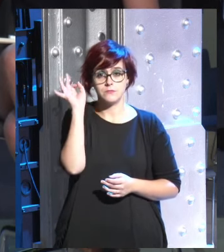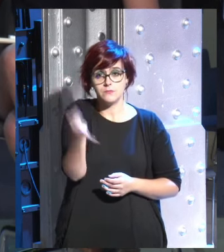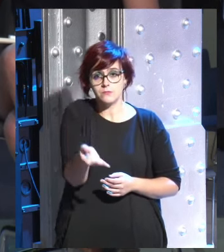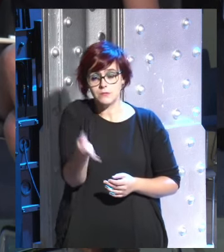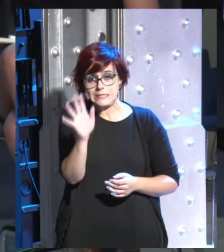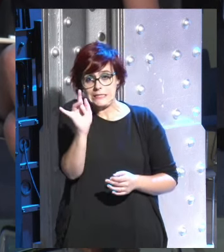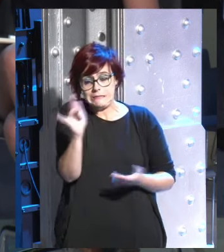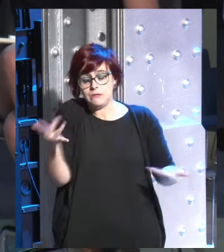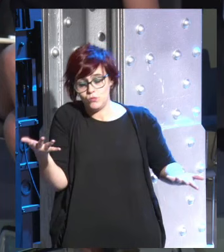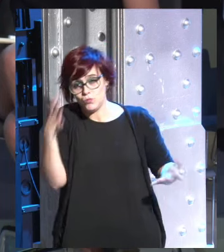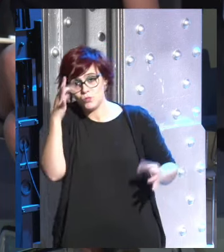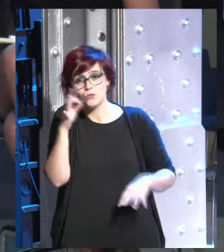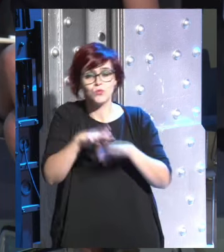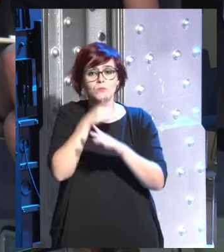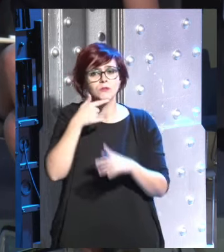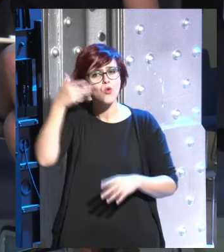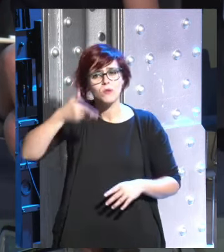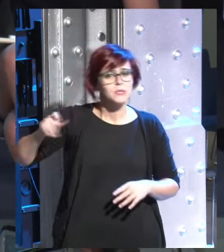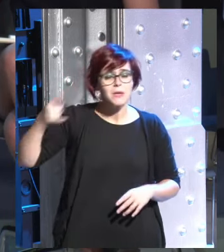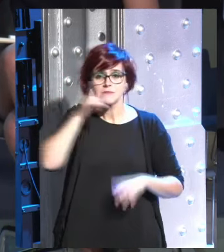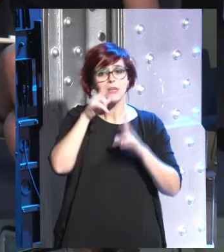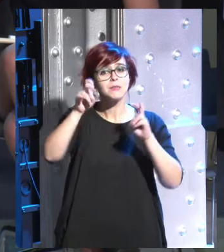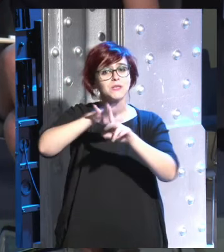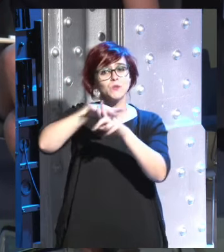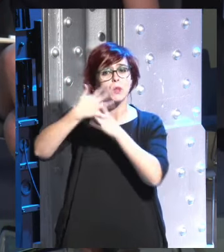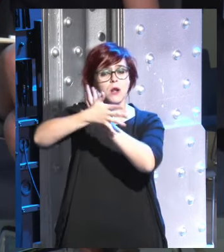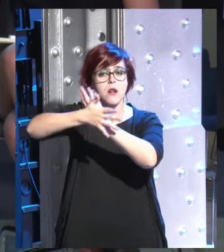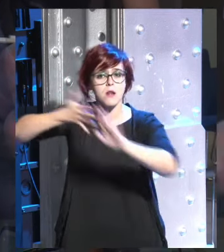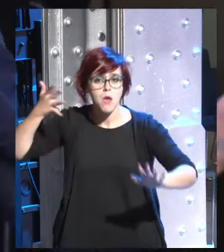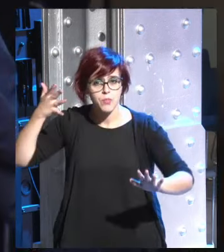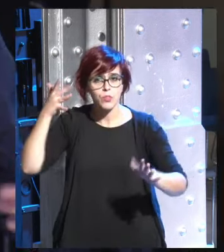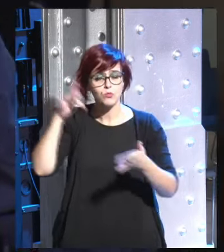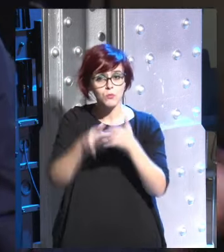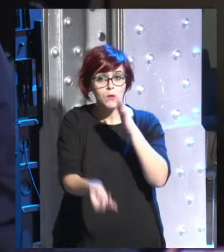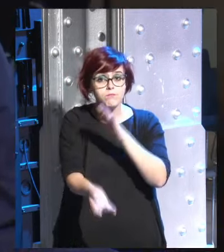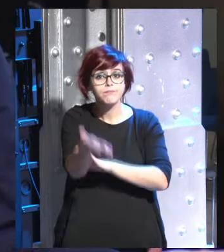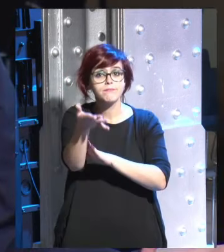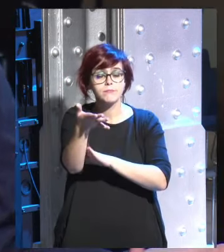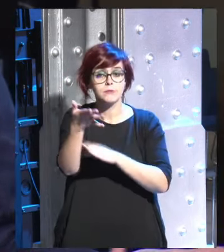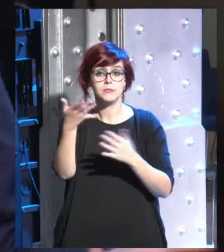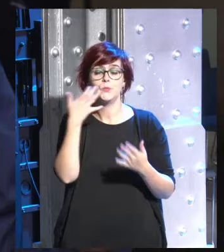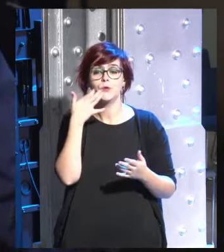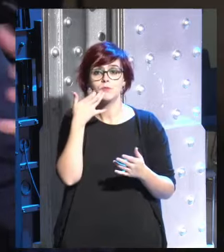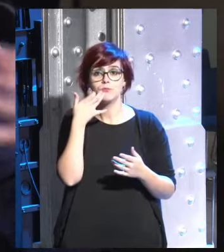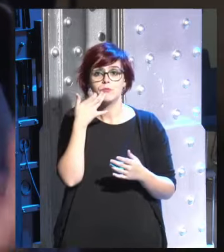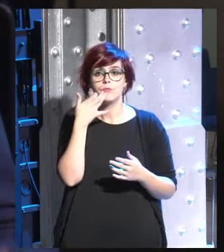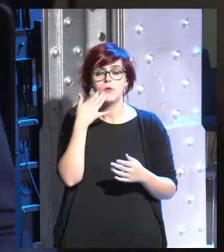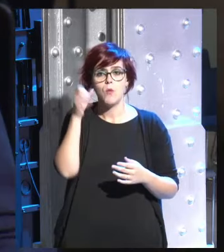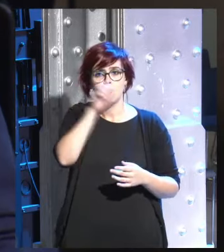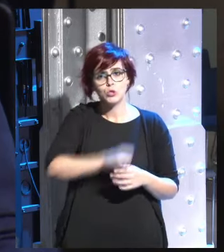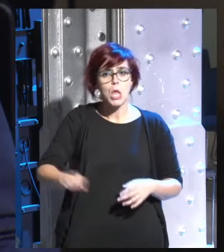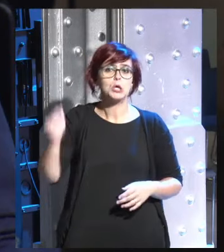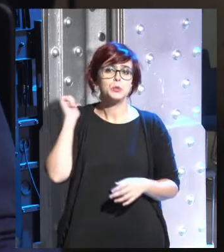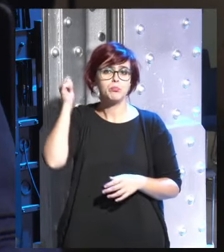sí de hecho eso es lo crucial la rapidez con que está sucediendo si llevará cientos de años